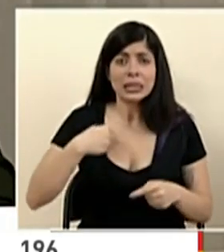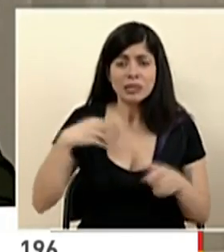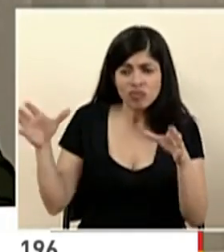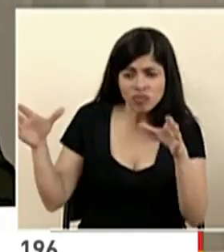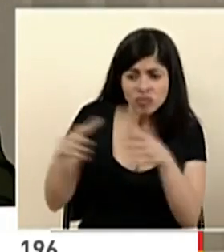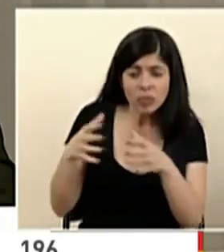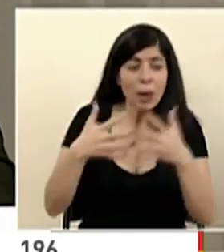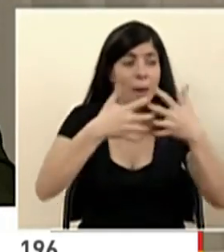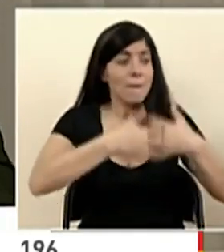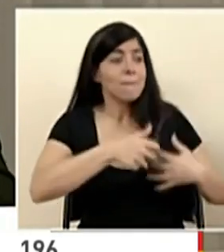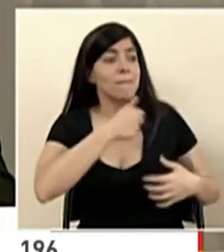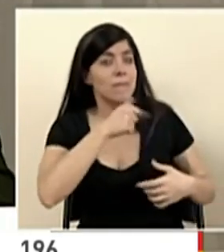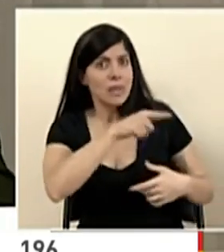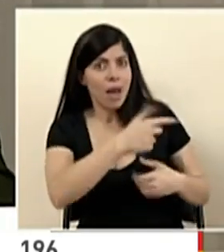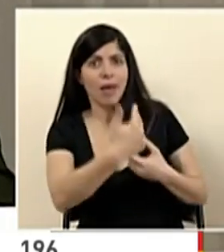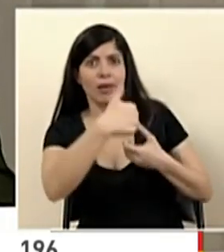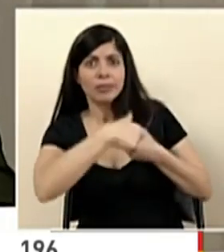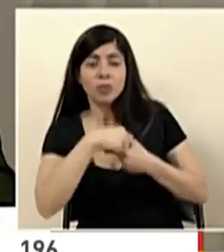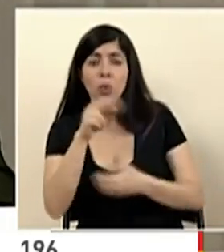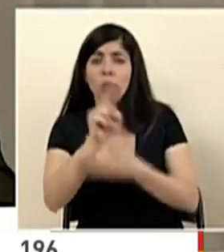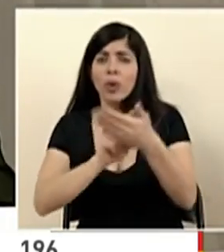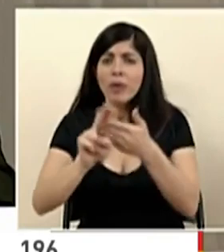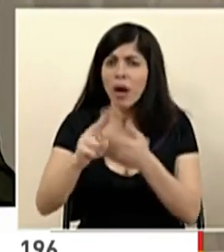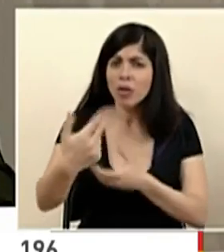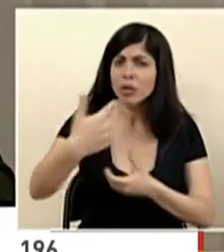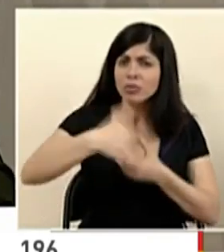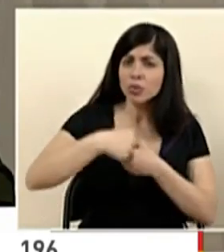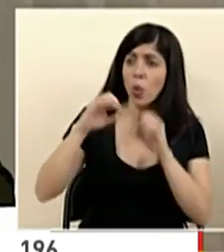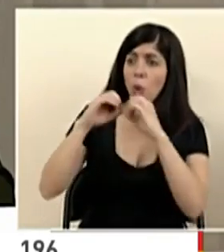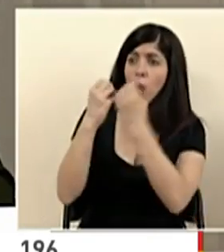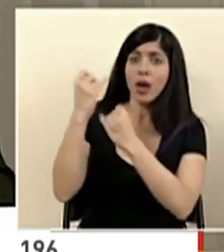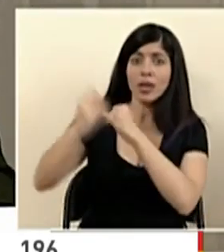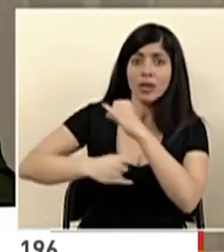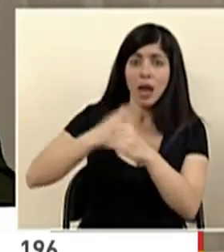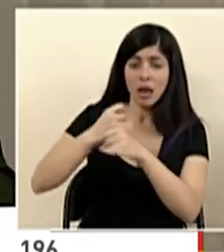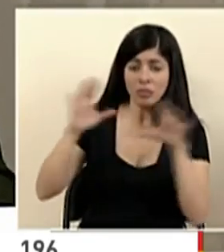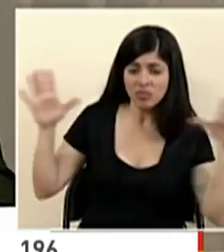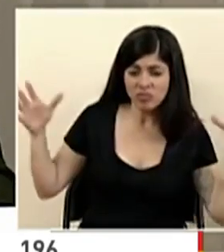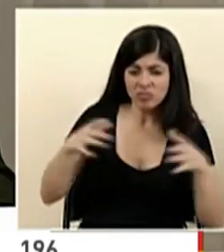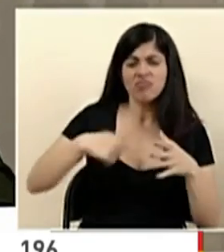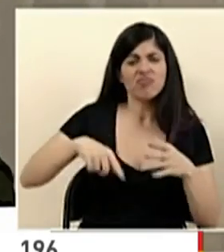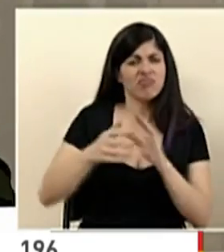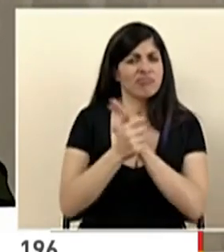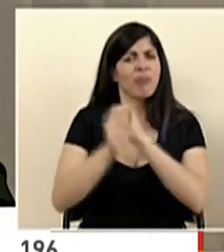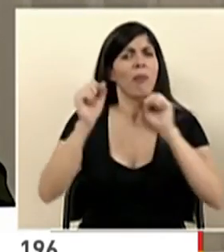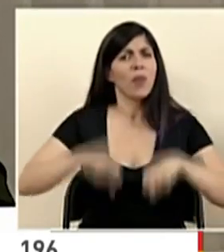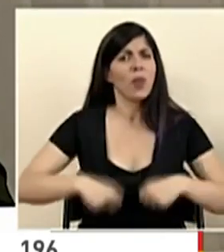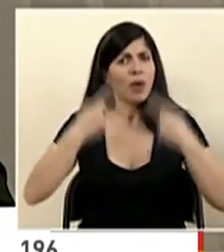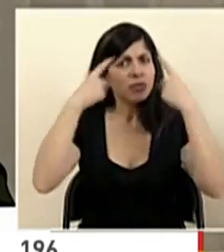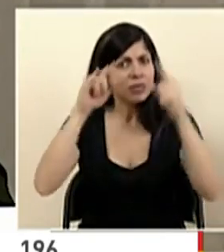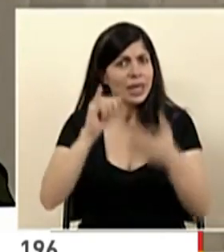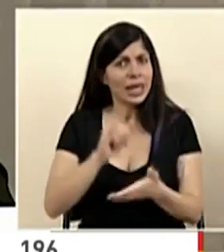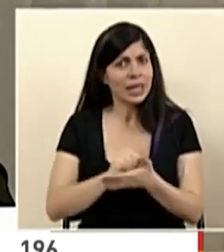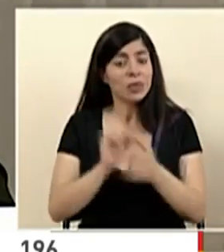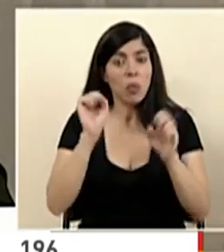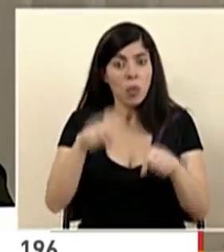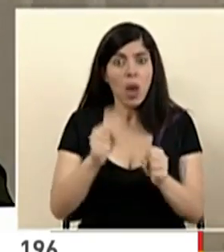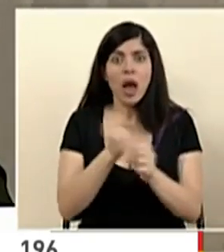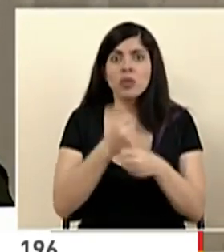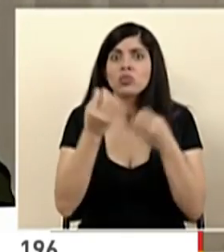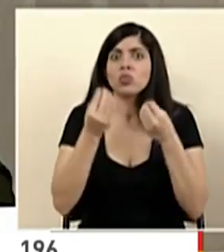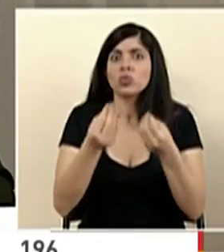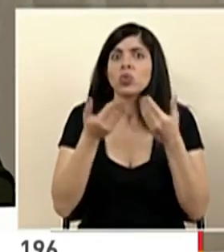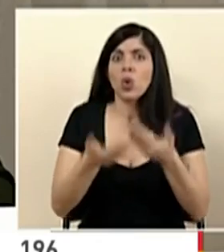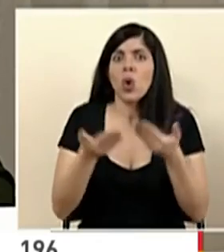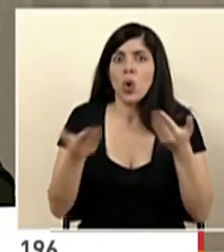empresa privada, las universidades, los organismos internacionales, somos capaces de hacer esto y somos capaces de hacer muchas otras